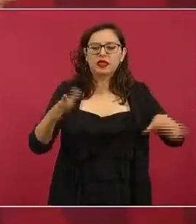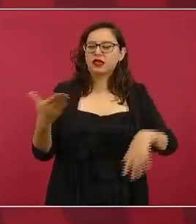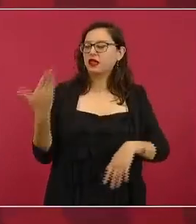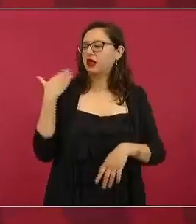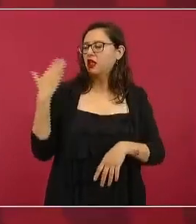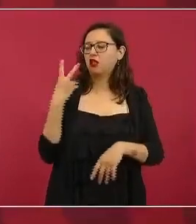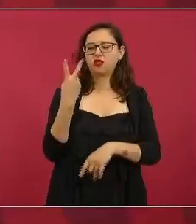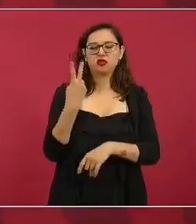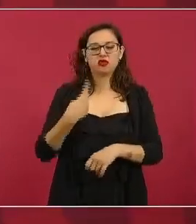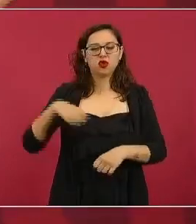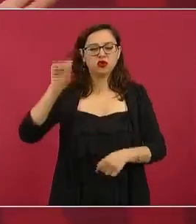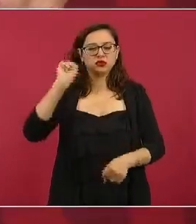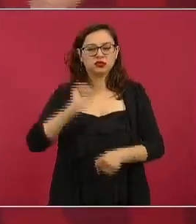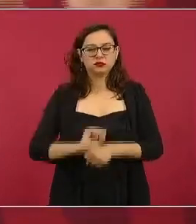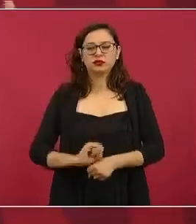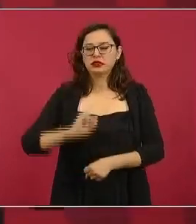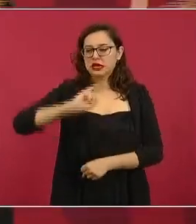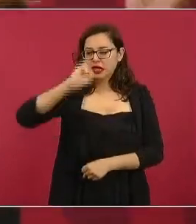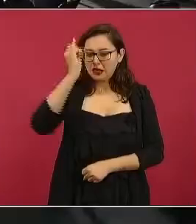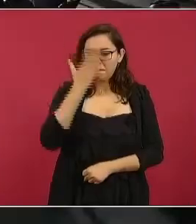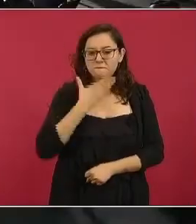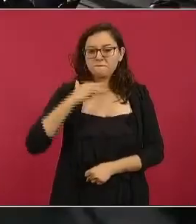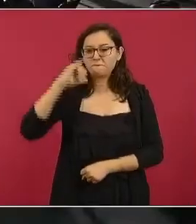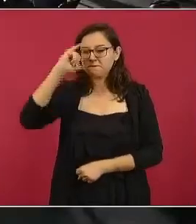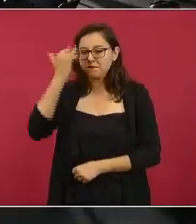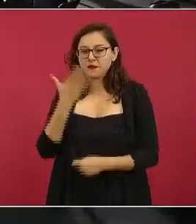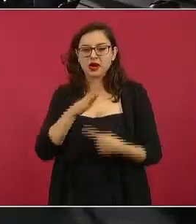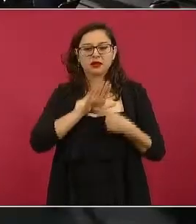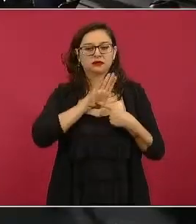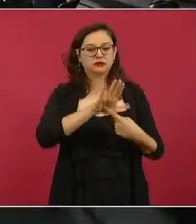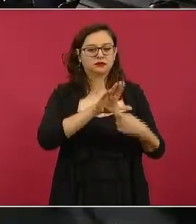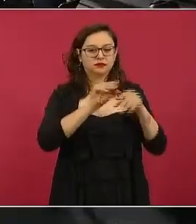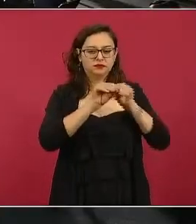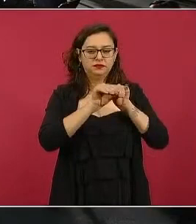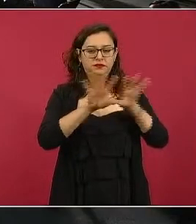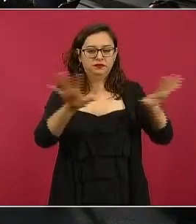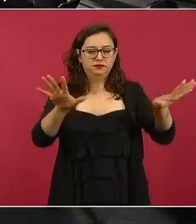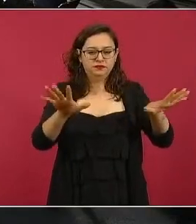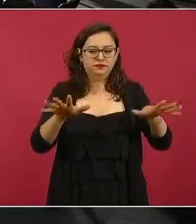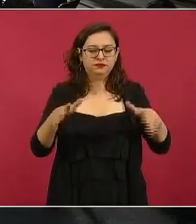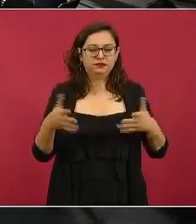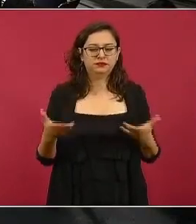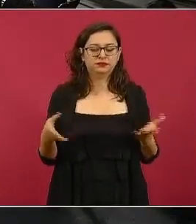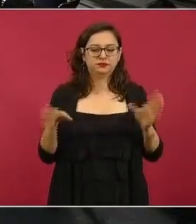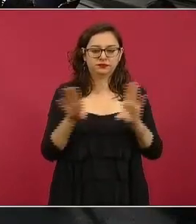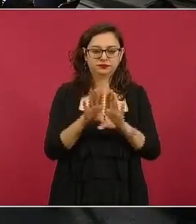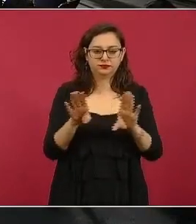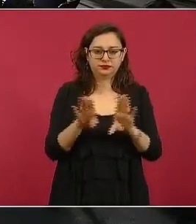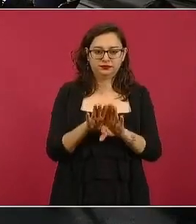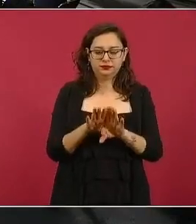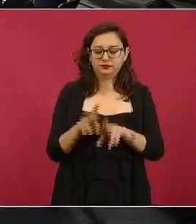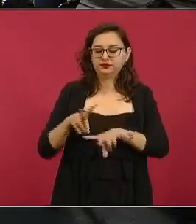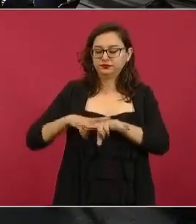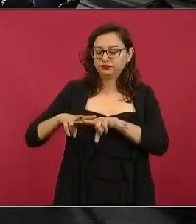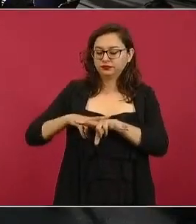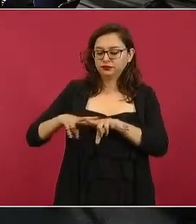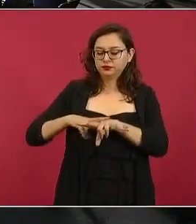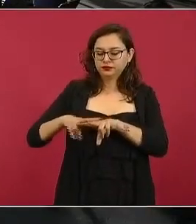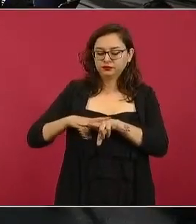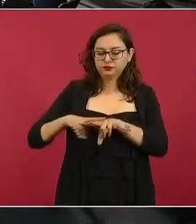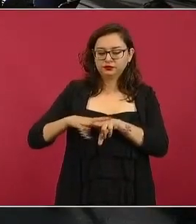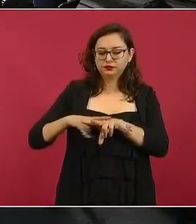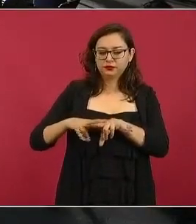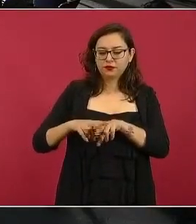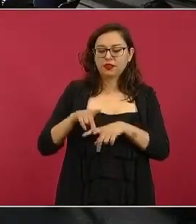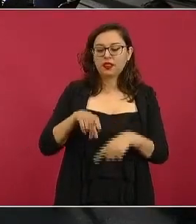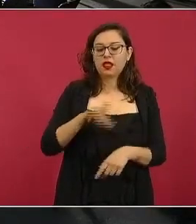imágenes en donde se está abriendo una brecha para el tren de